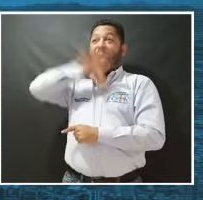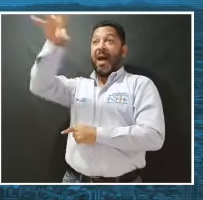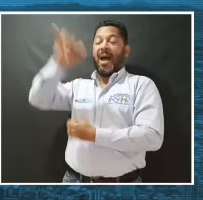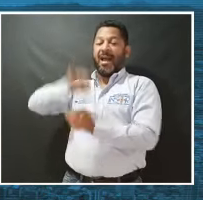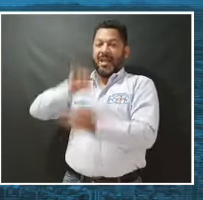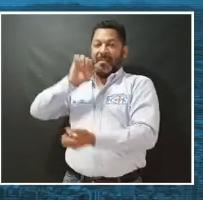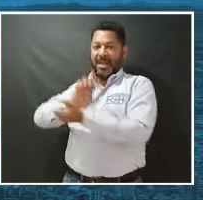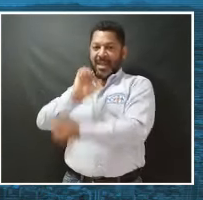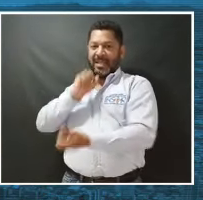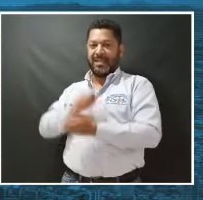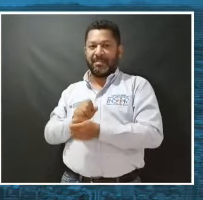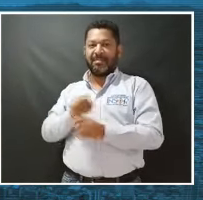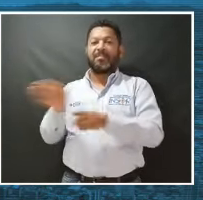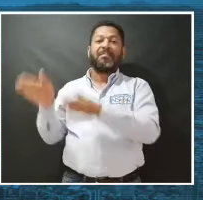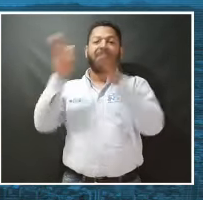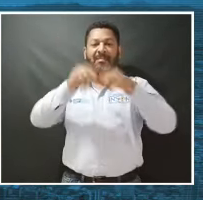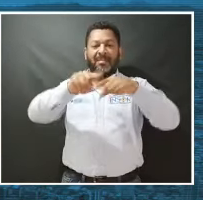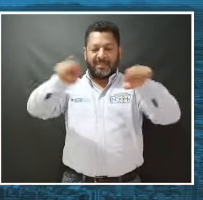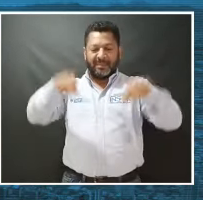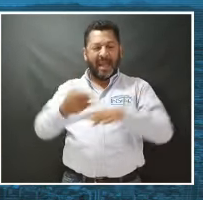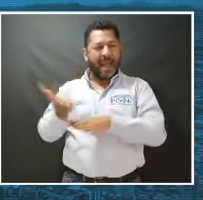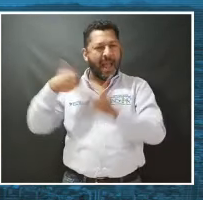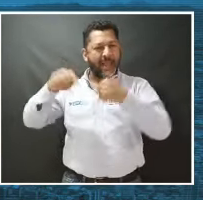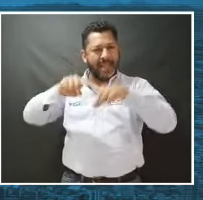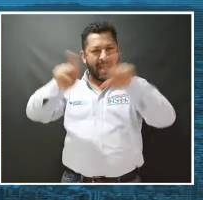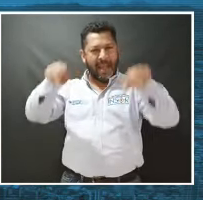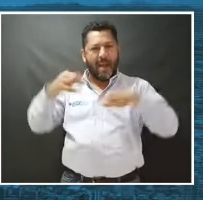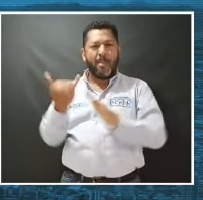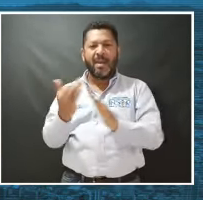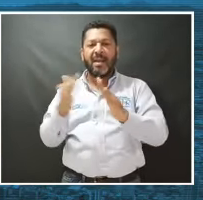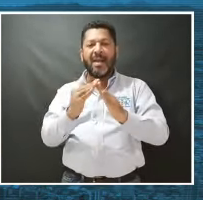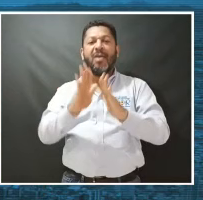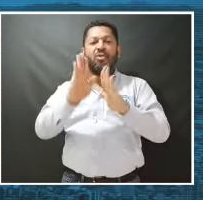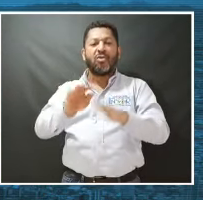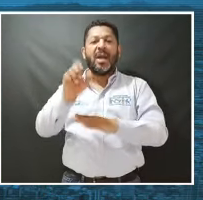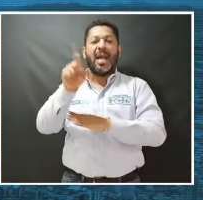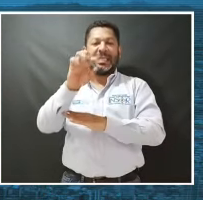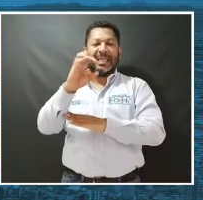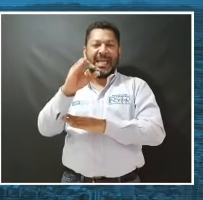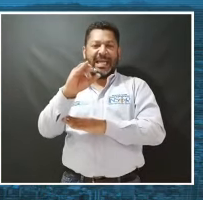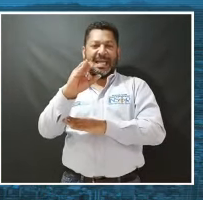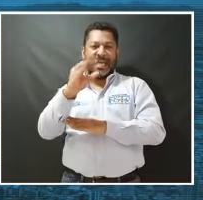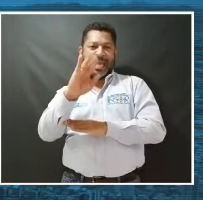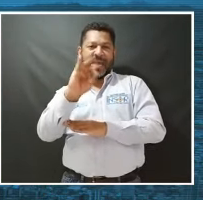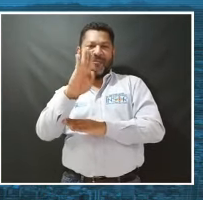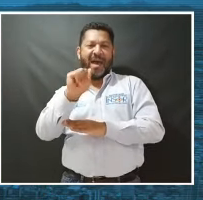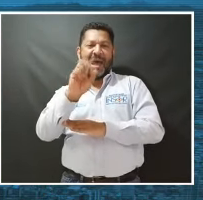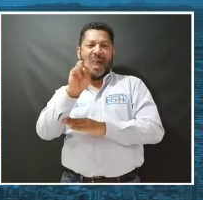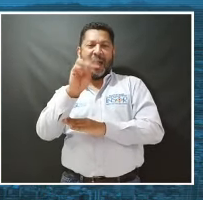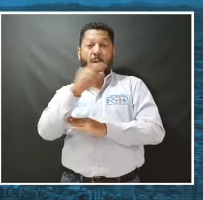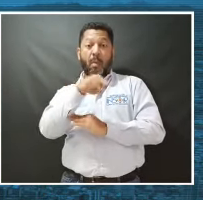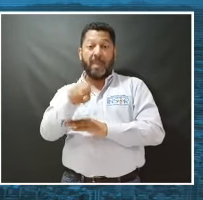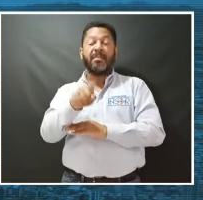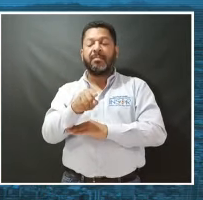el primer grito de independencia. Al lado teníamos la casa del escribano,